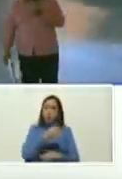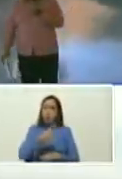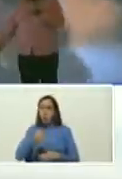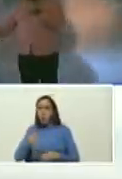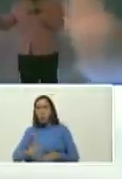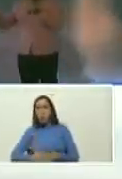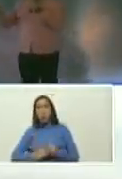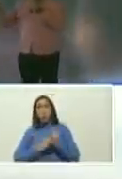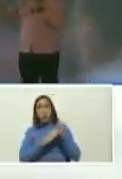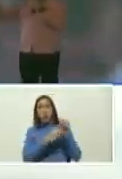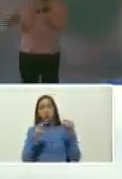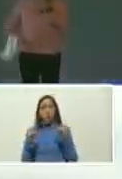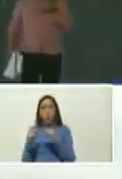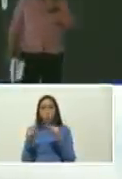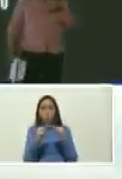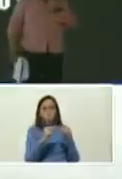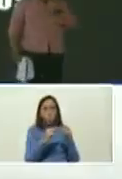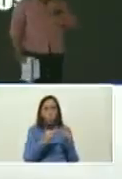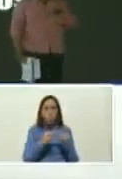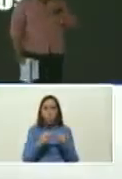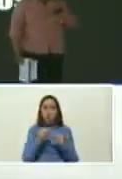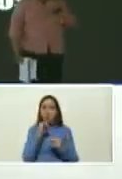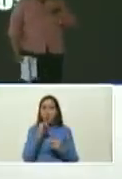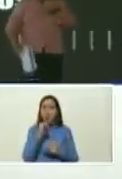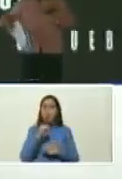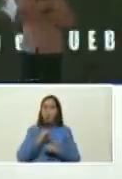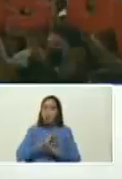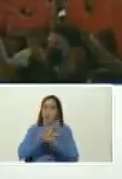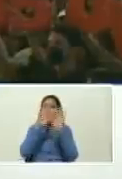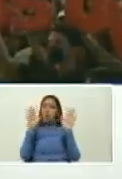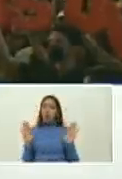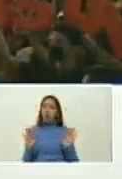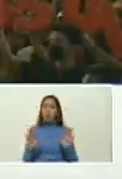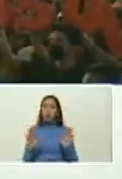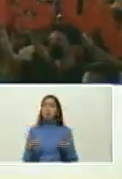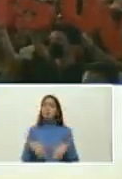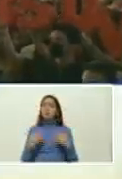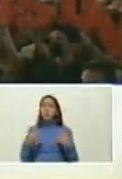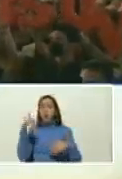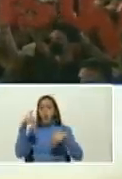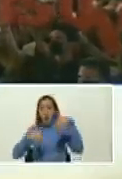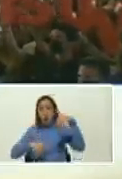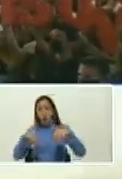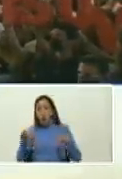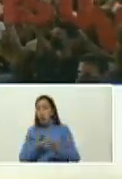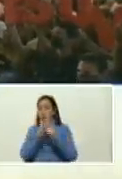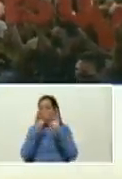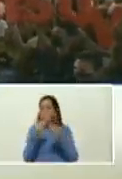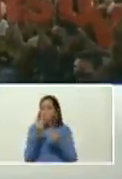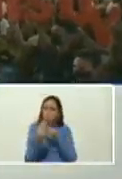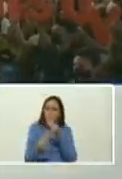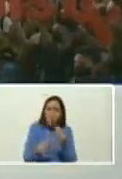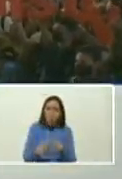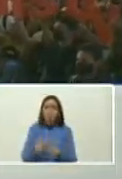a informarse bien de las elecciones de la forma de votar